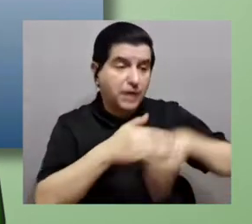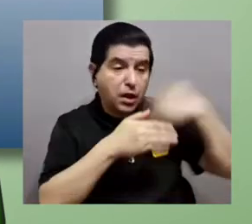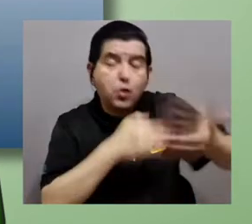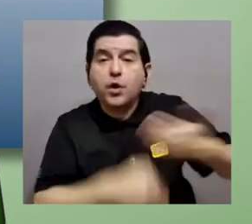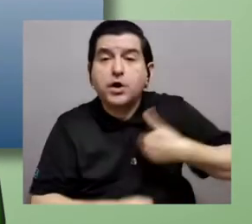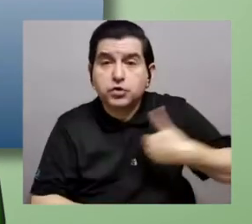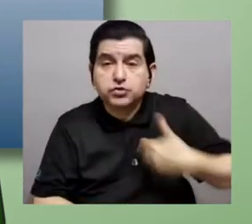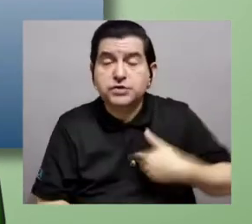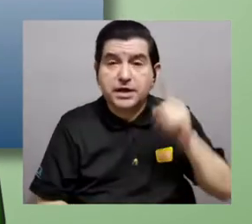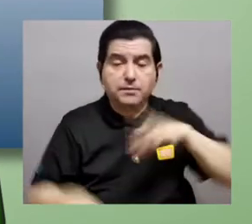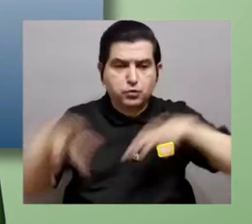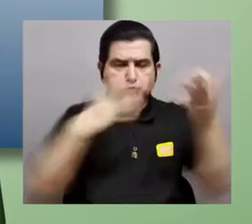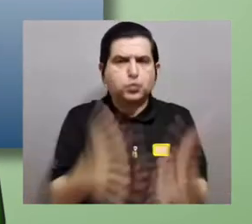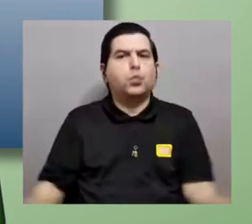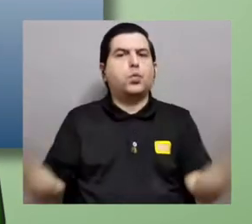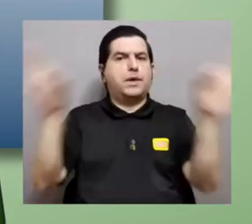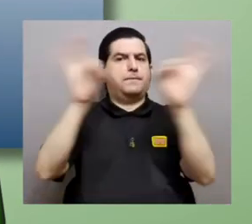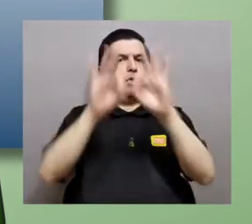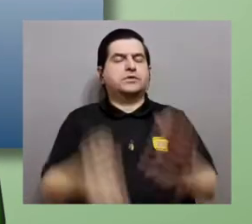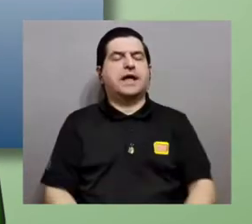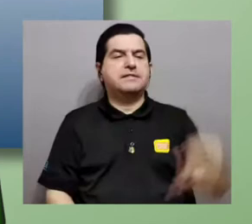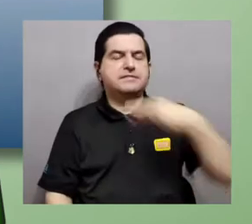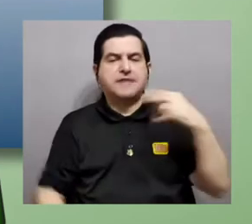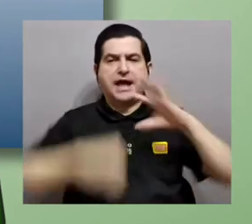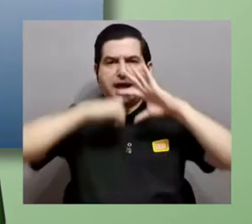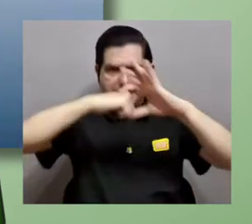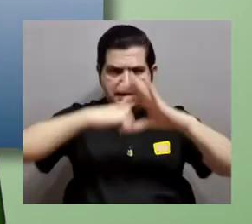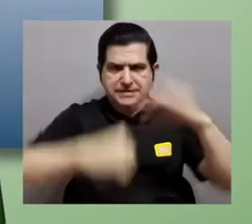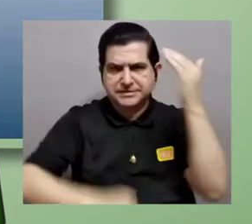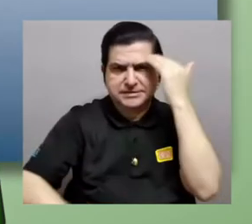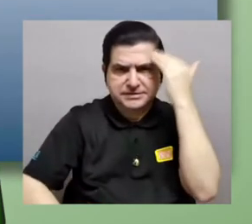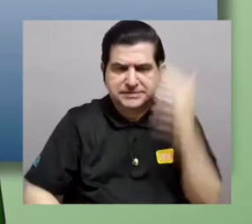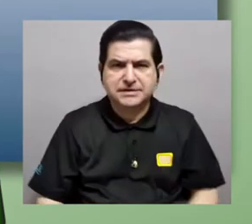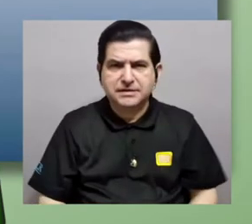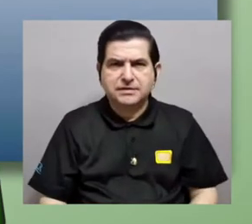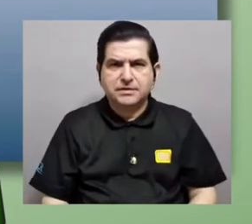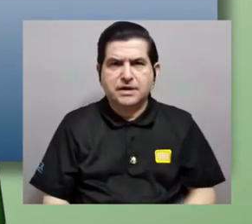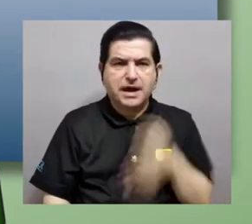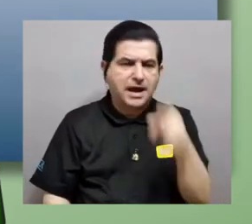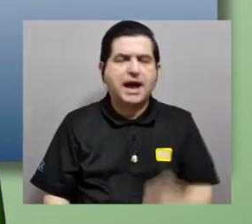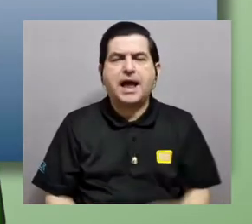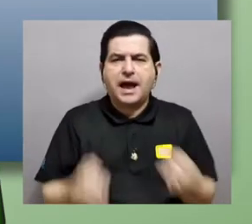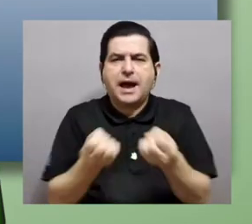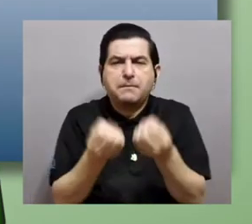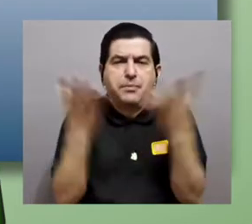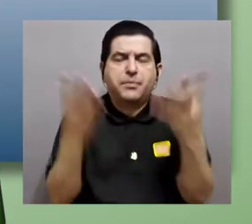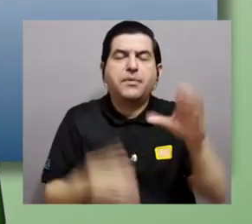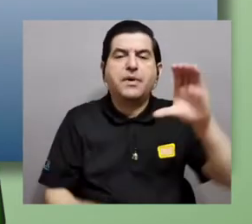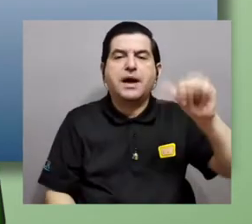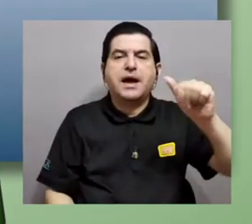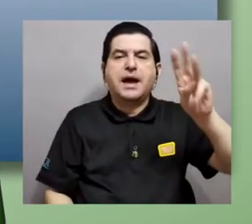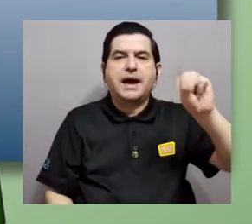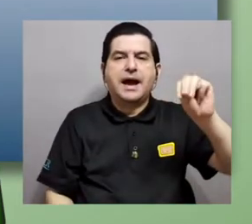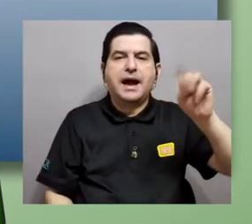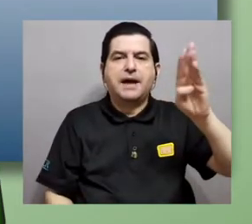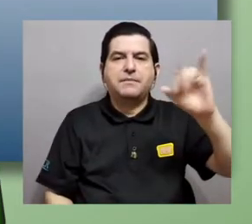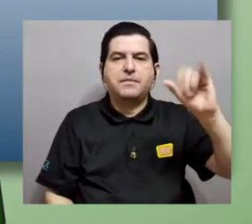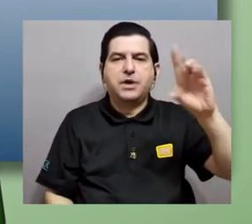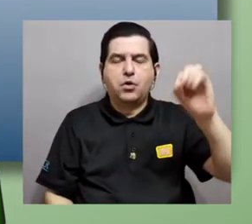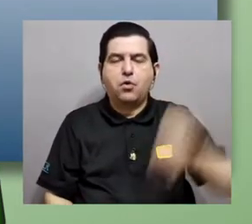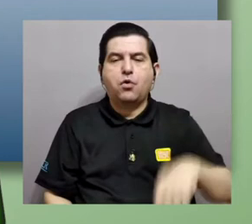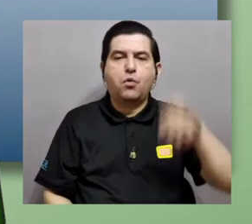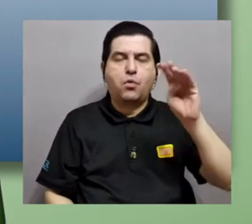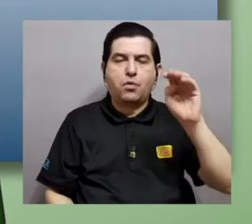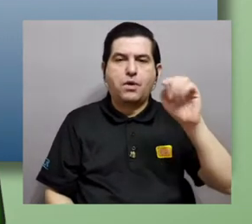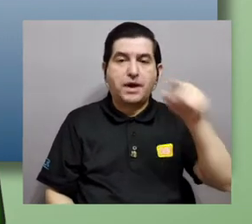Después tenemos algún evento muy importante en la historia de la Tierra, que es lo que se conoce como la explosión del Cámbrico, que ocurre hace unos 540 millones de años.